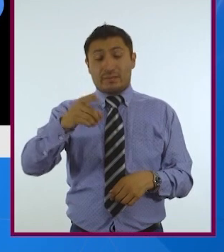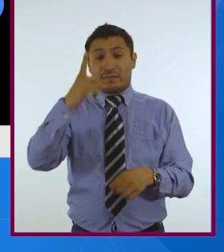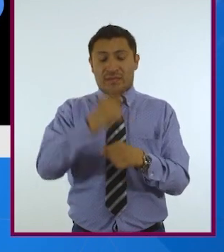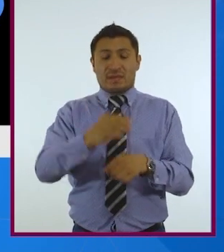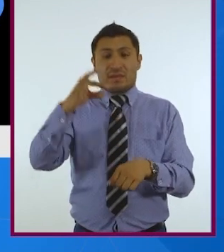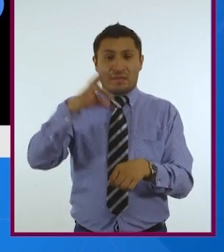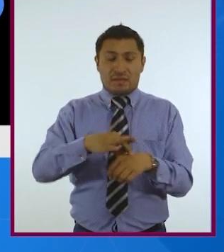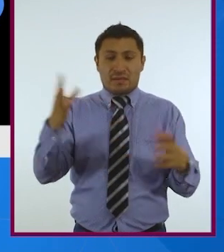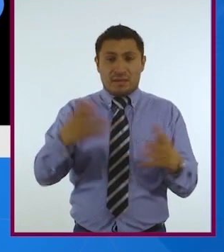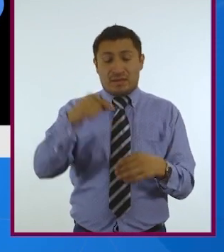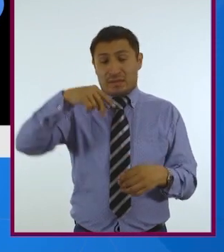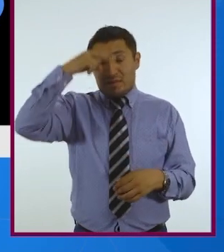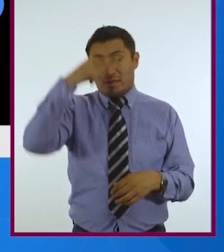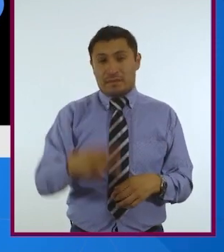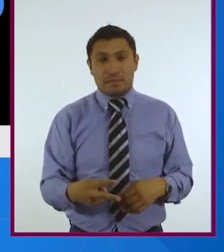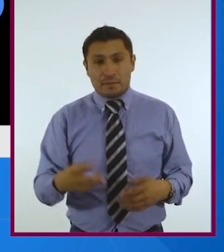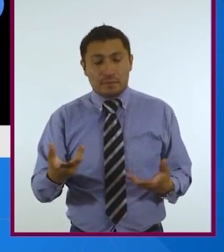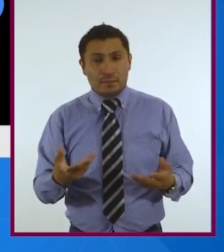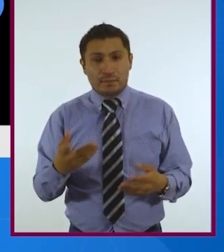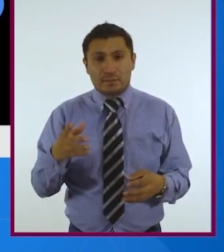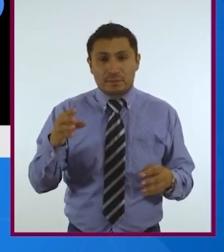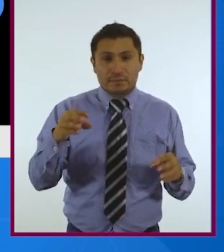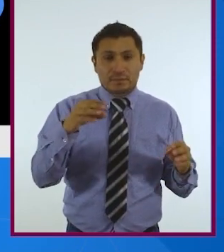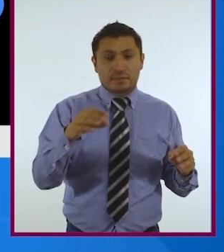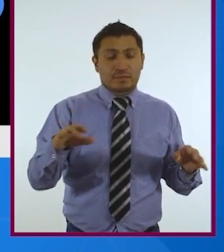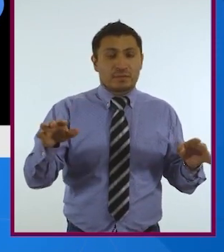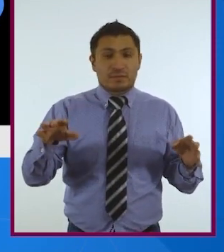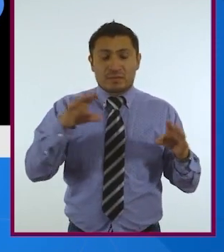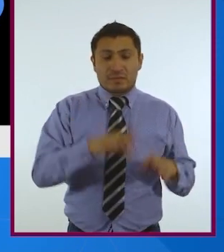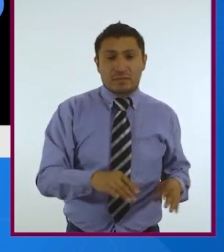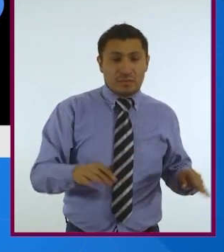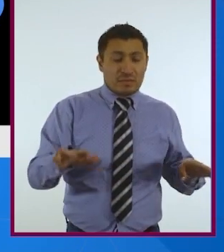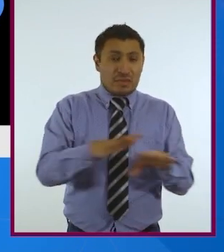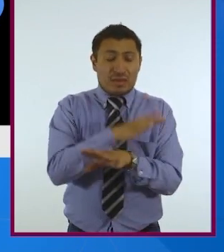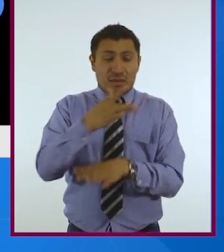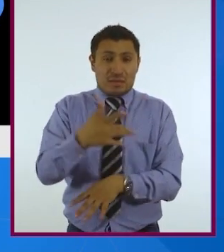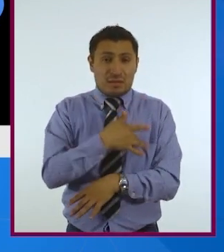en llevar a cabo en México un trasplante de corazón,